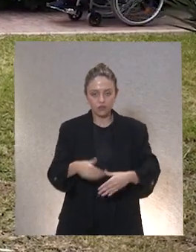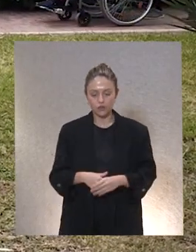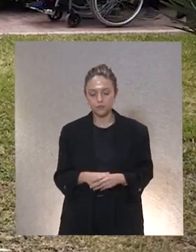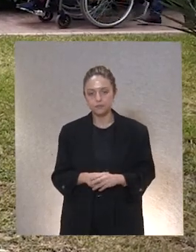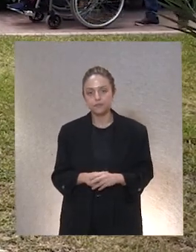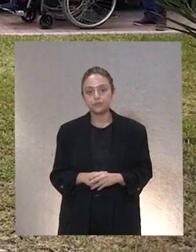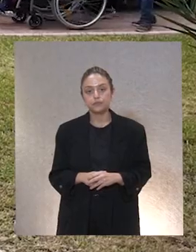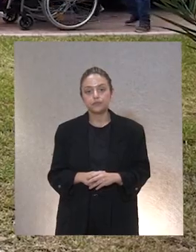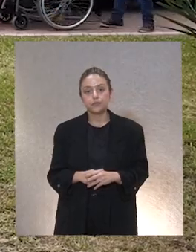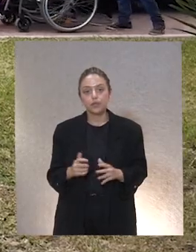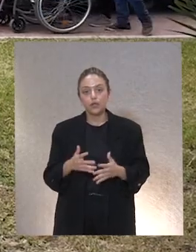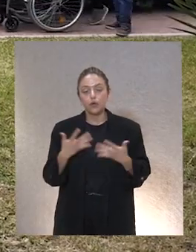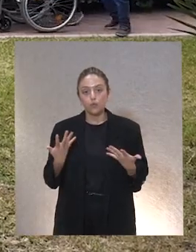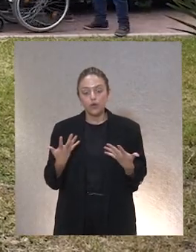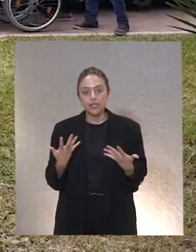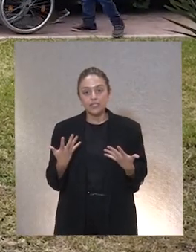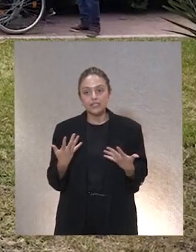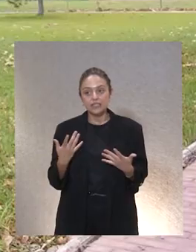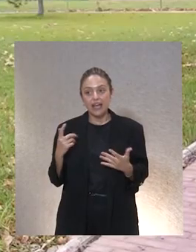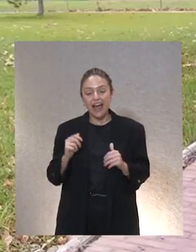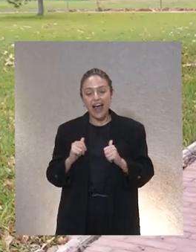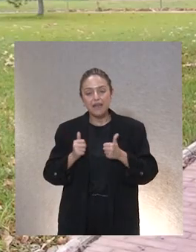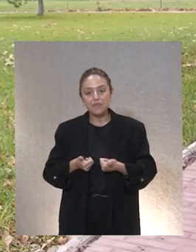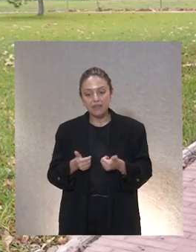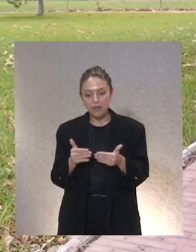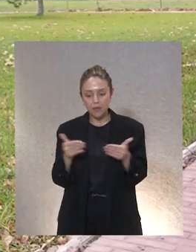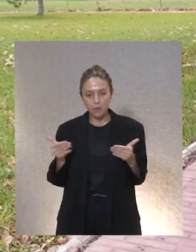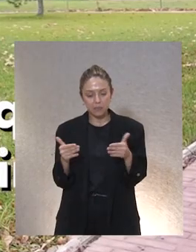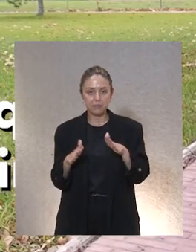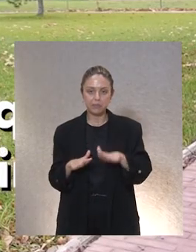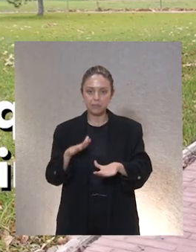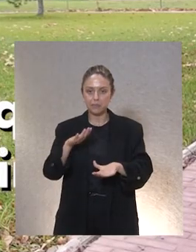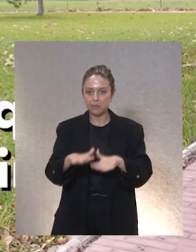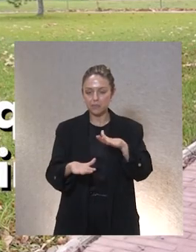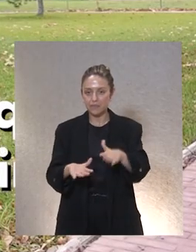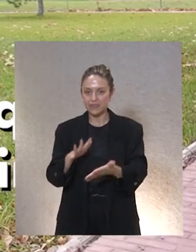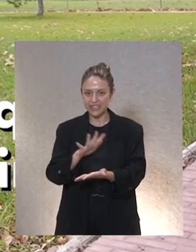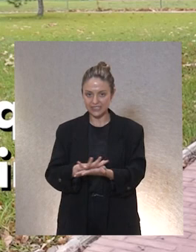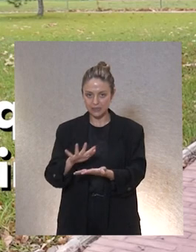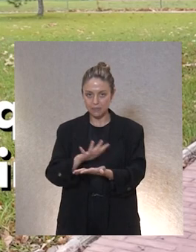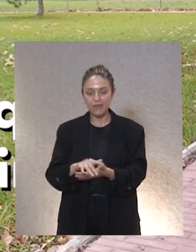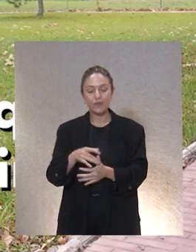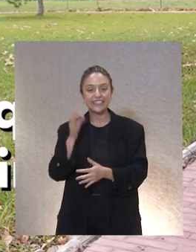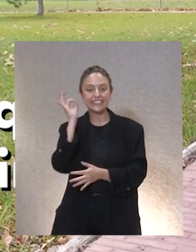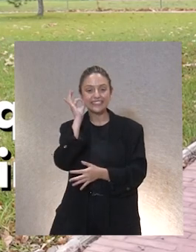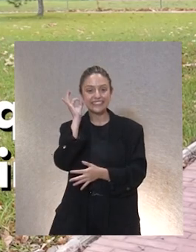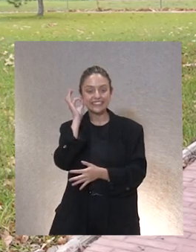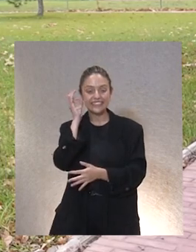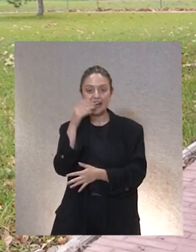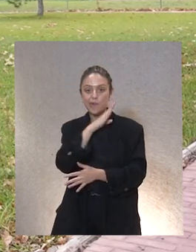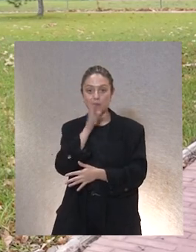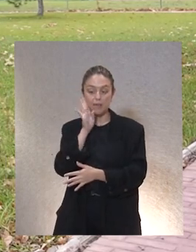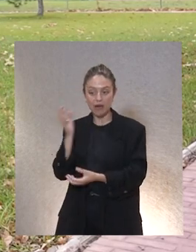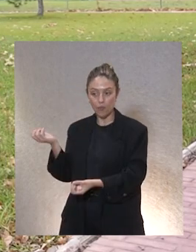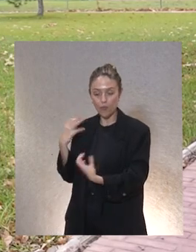Pues con Umbelina lo que hicimos al principio íbamos despacito porque es una chica que según nos cuenta su madre no